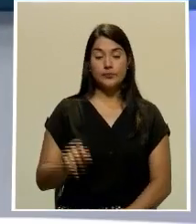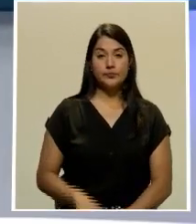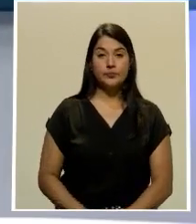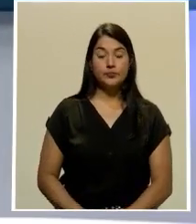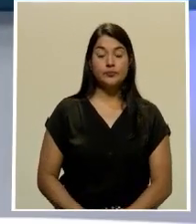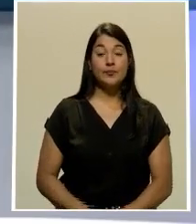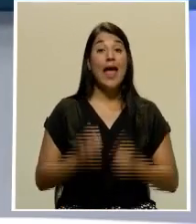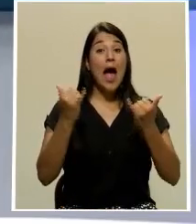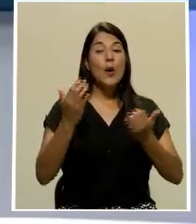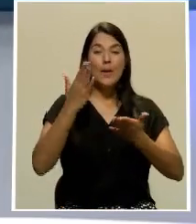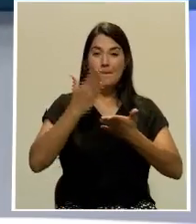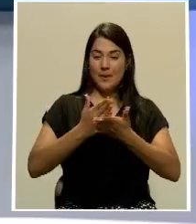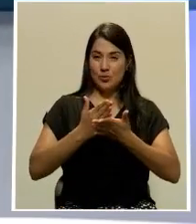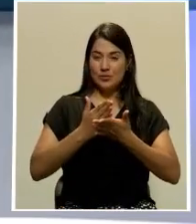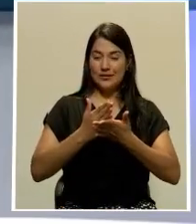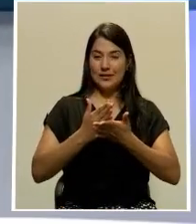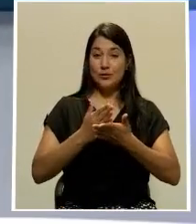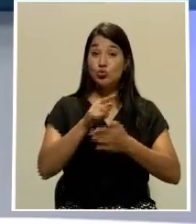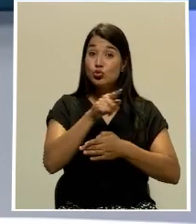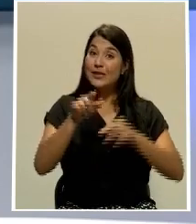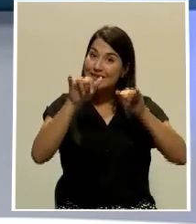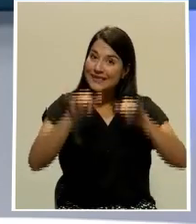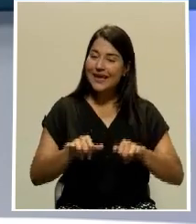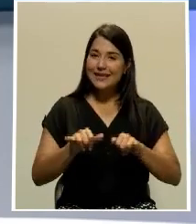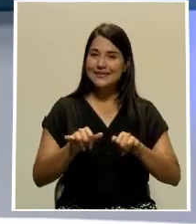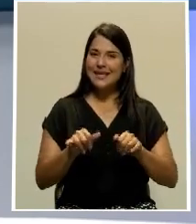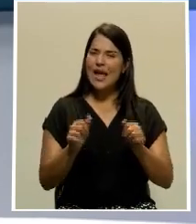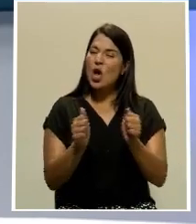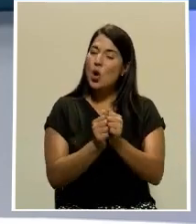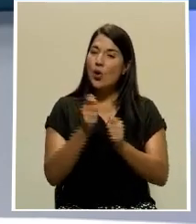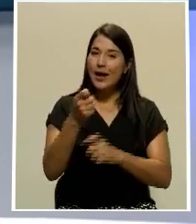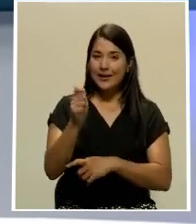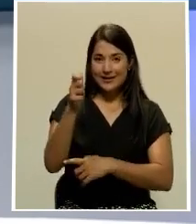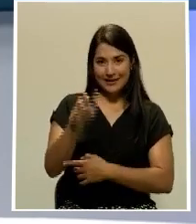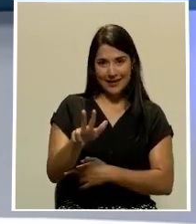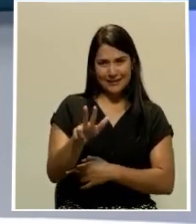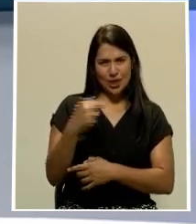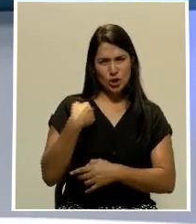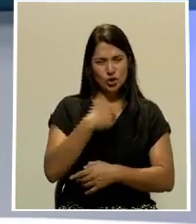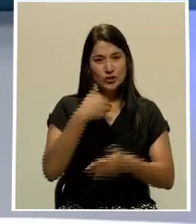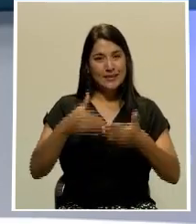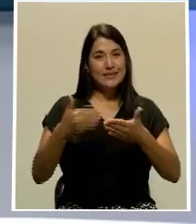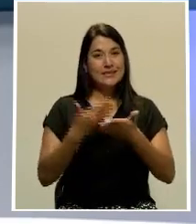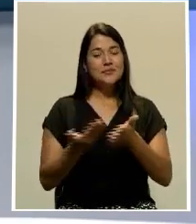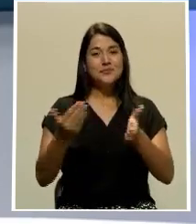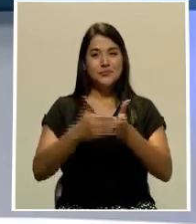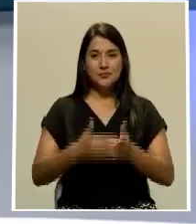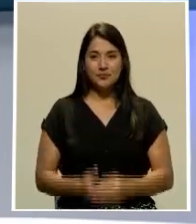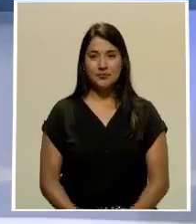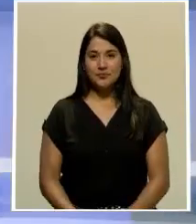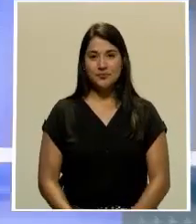Nos vamos a una pausa. Pero quédese. Quédese en la señal del 13. Ya regresamos.